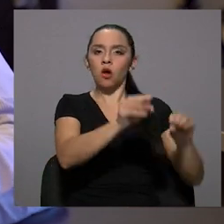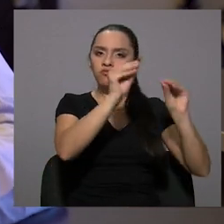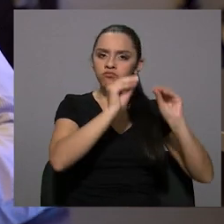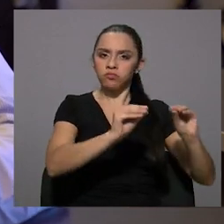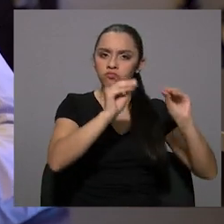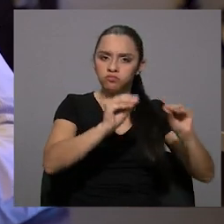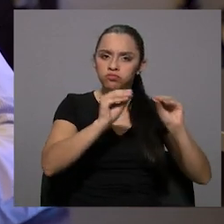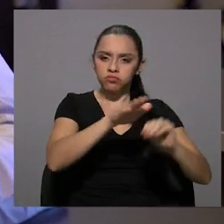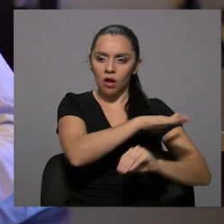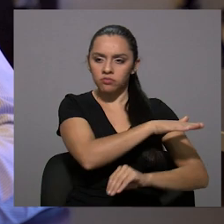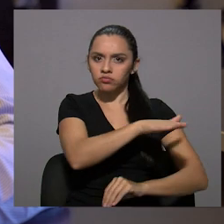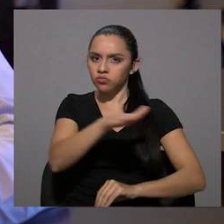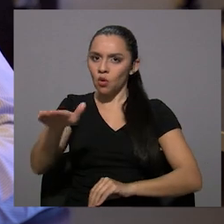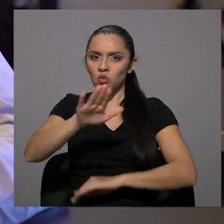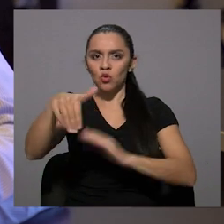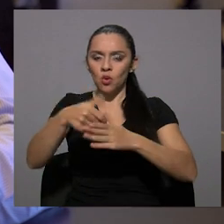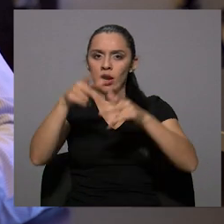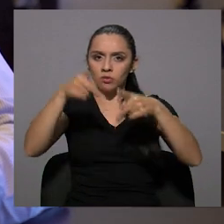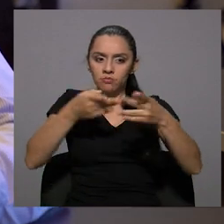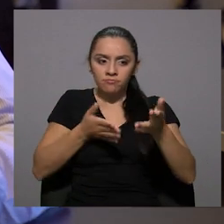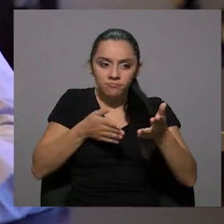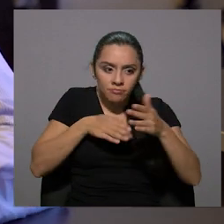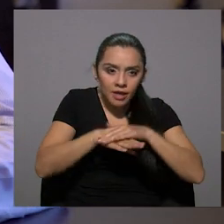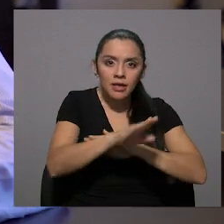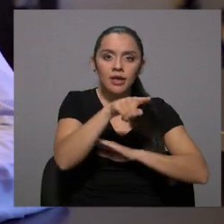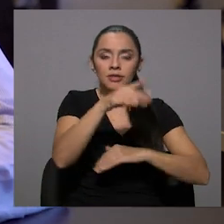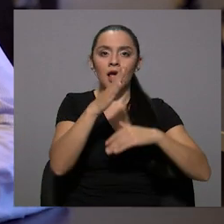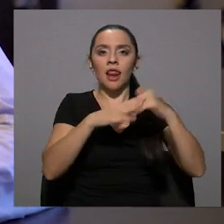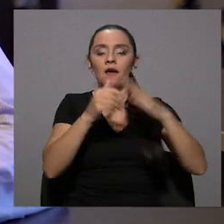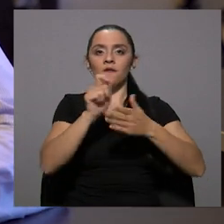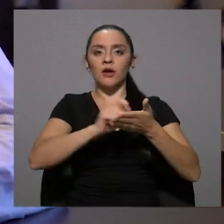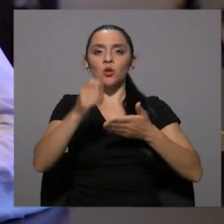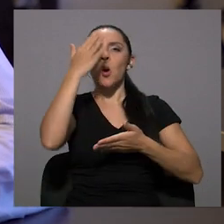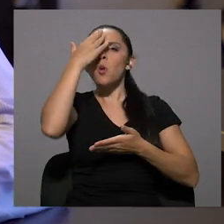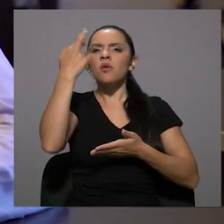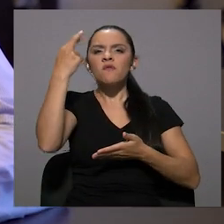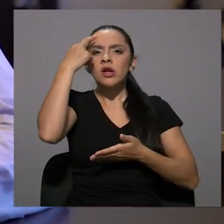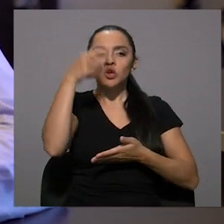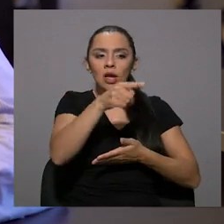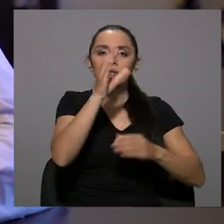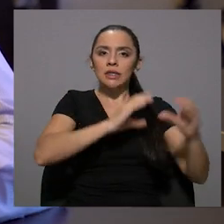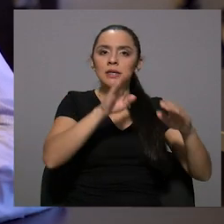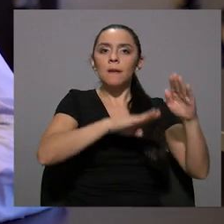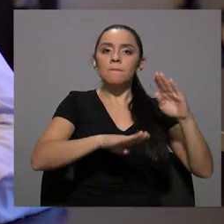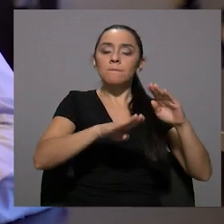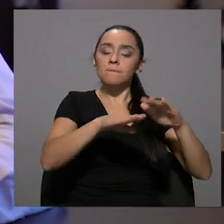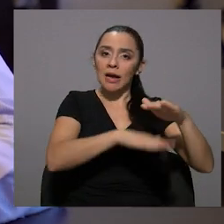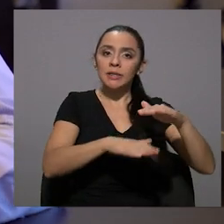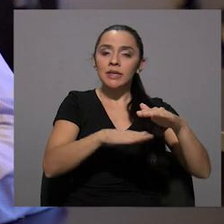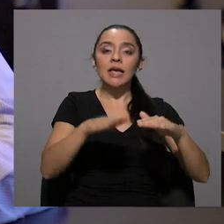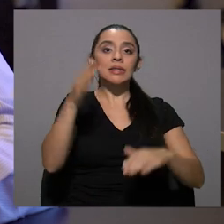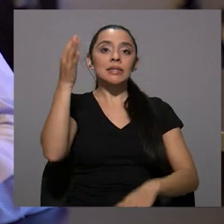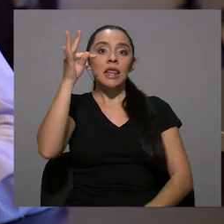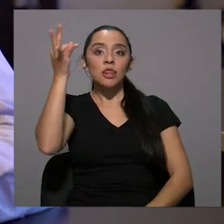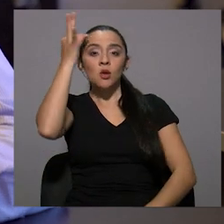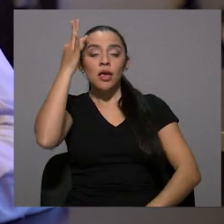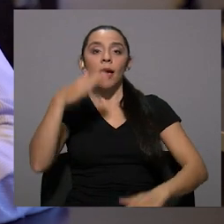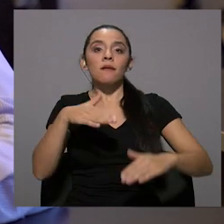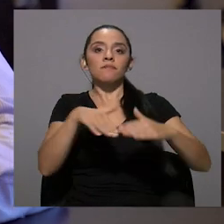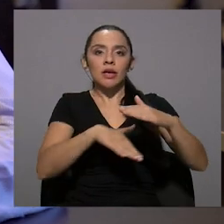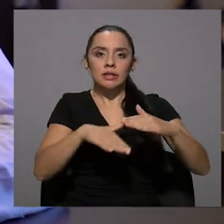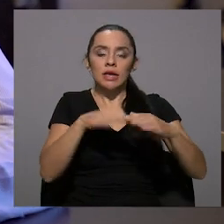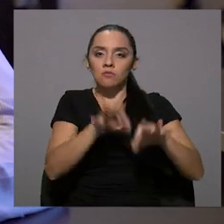en sí, entonces eso se le da a todas las personas que ingresan a la facultad porque son conocimientos teóricos esenciales para